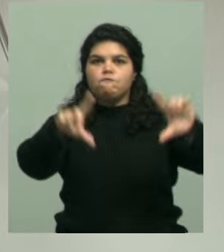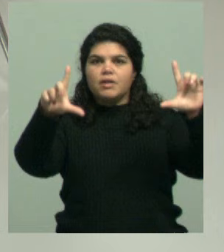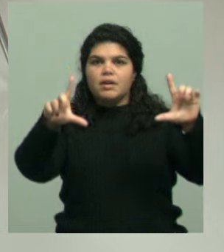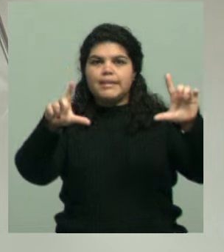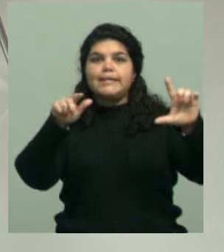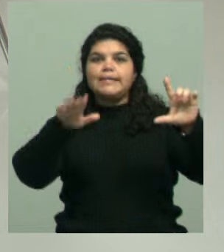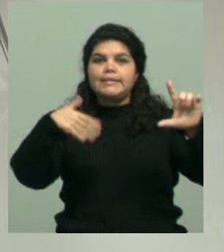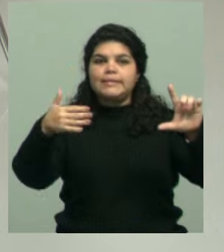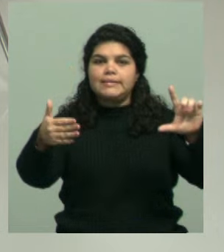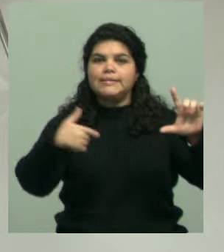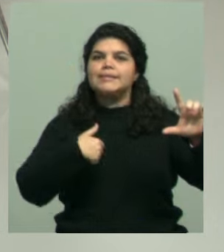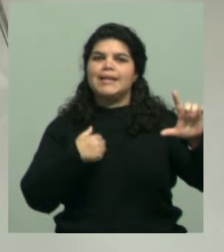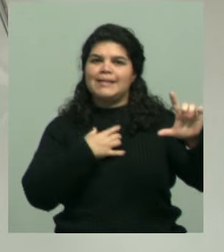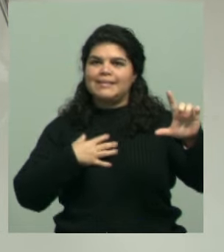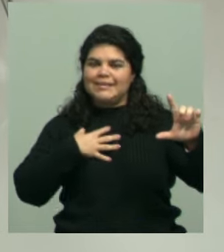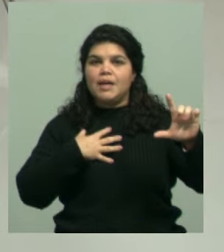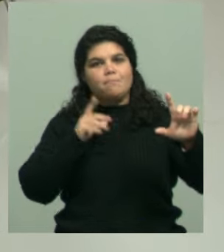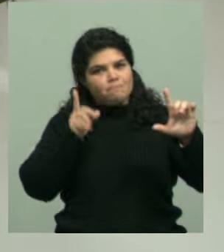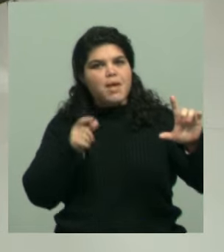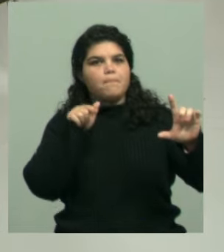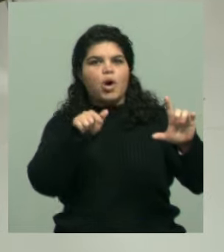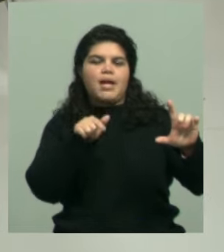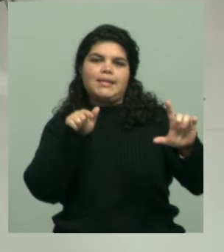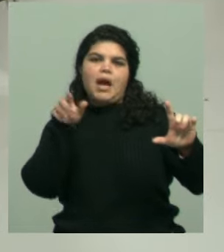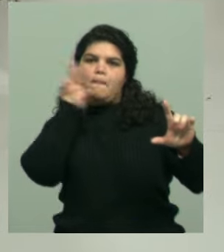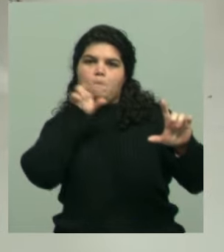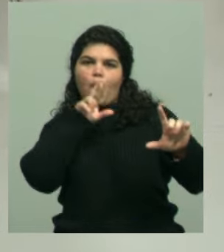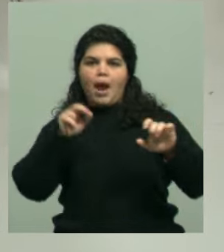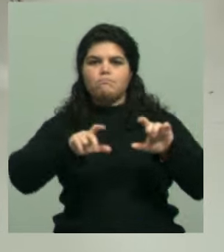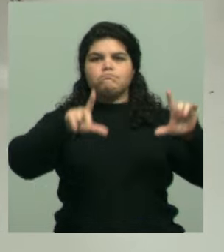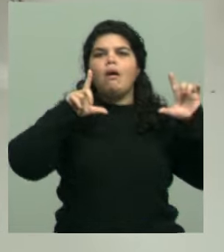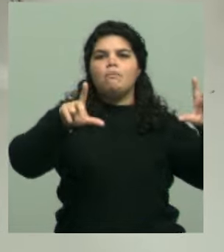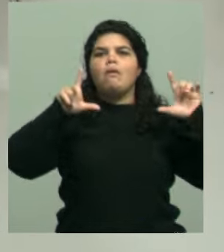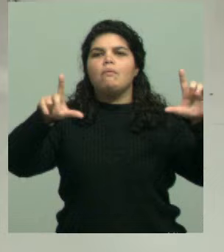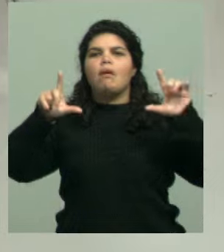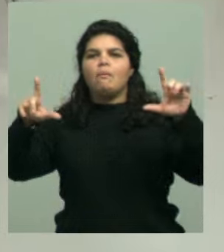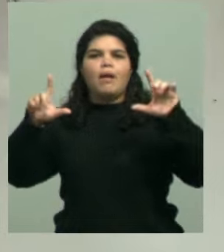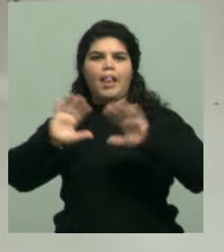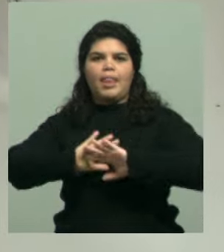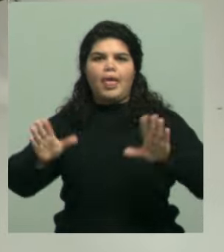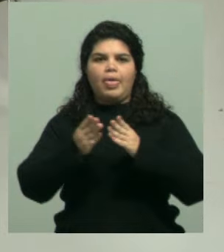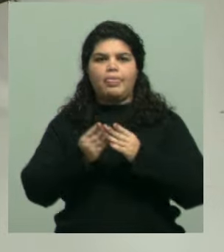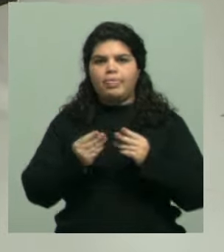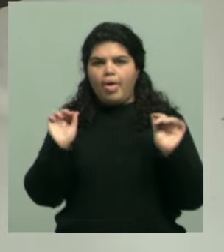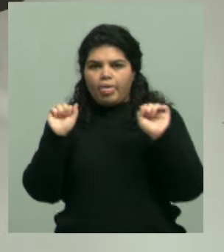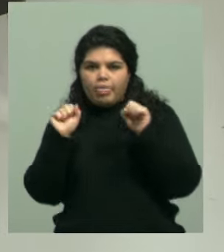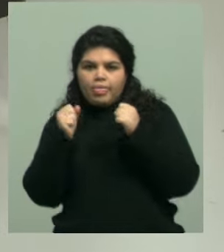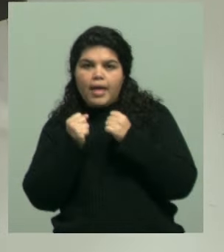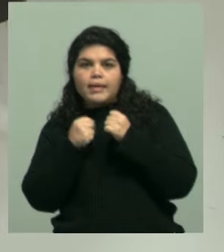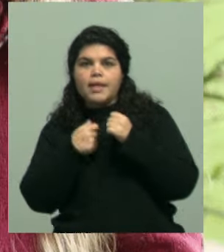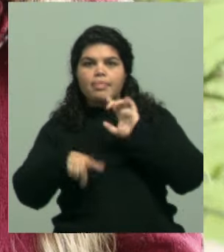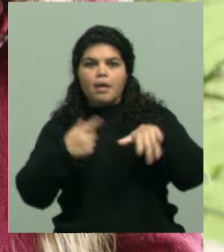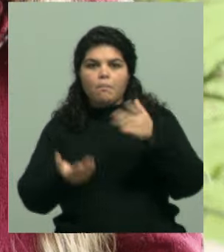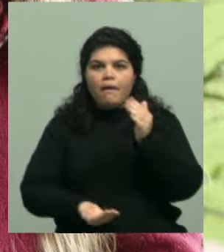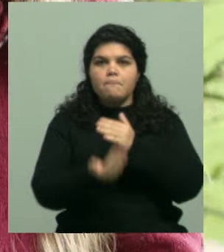como ausente de las redes, de los espacios públicos. Exactamente. Bueno, igual en esa foto,